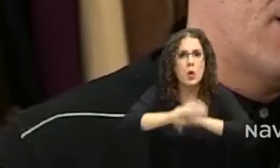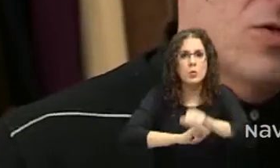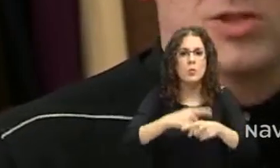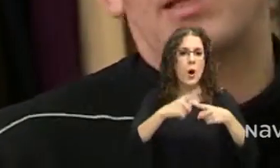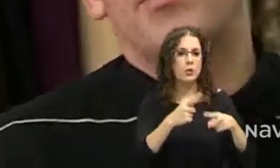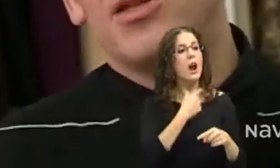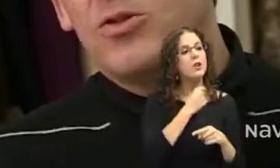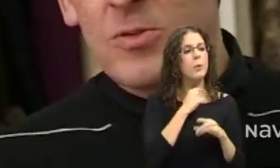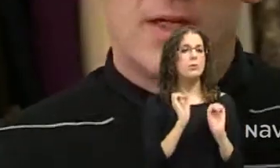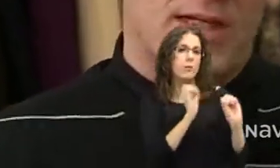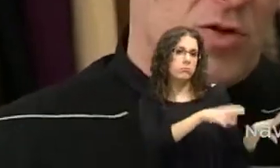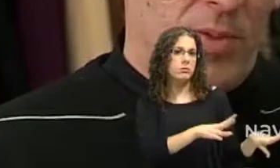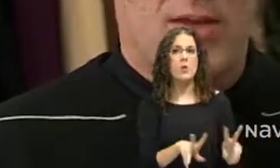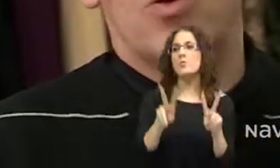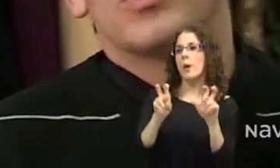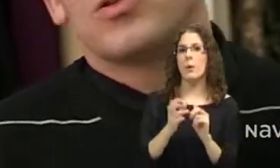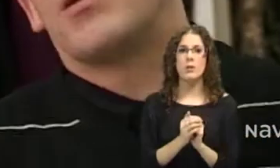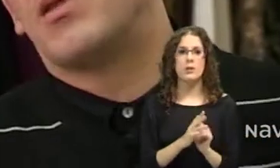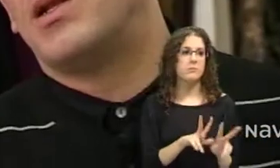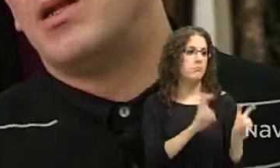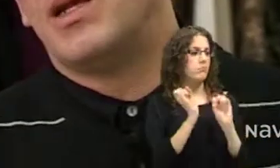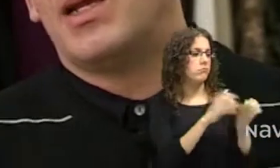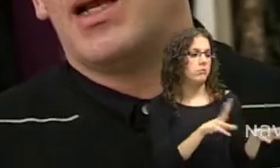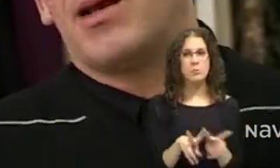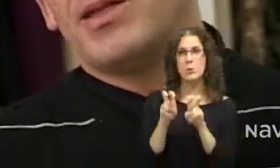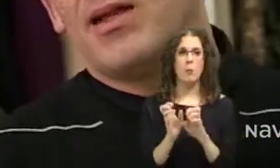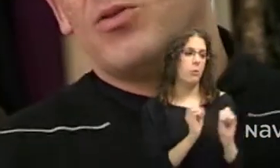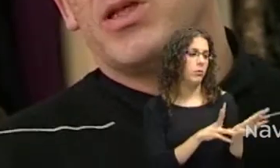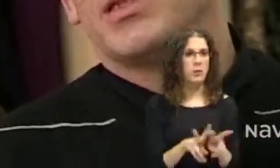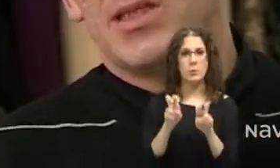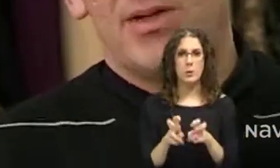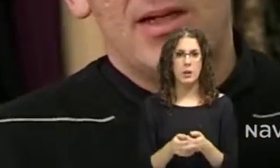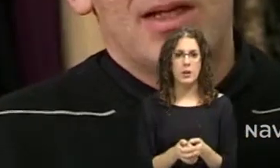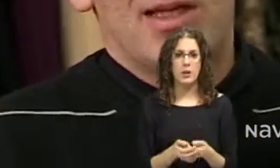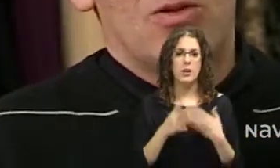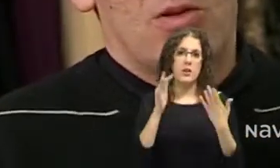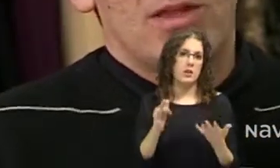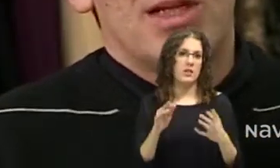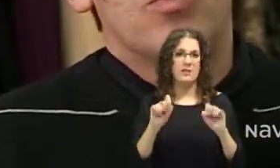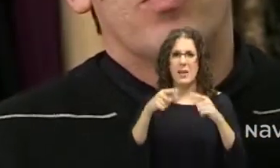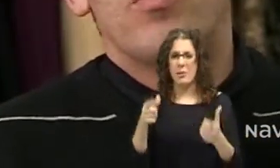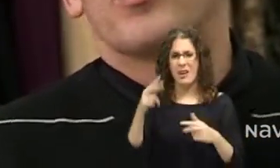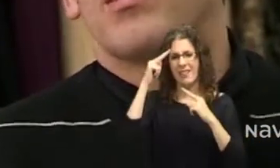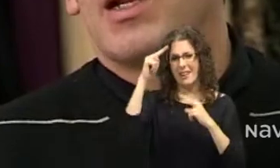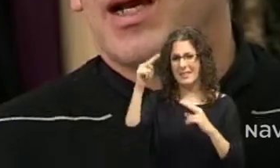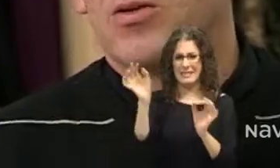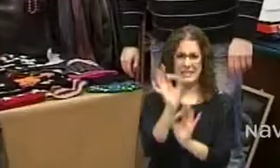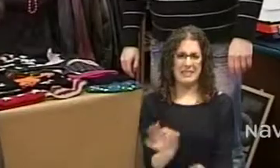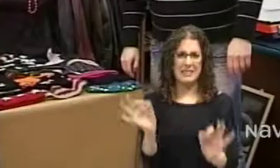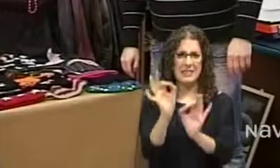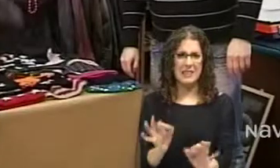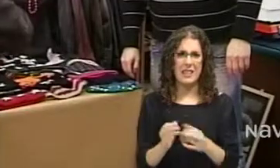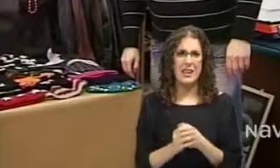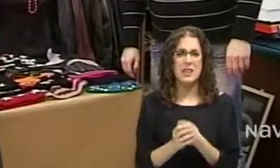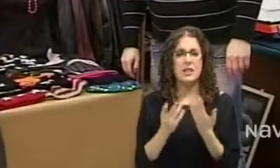vuelve a hacer otros tratamientos, estropeando lo que es otra vez el hábitat y el sistema, y entonces es un poco por reciclar.